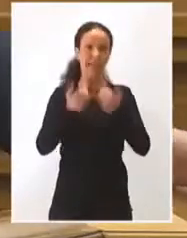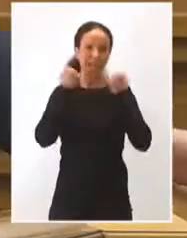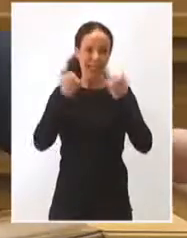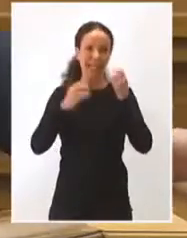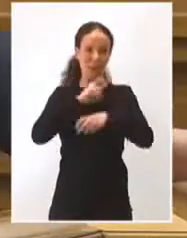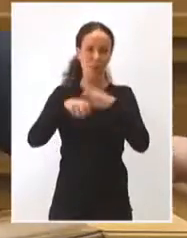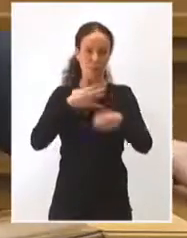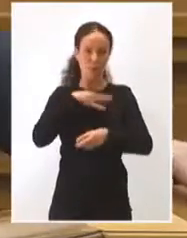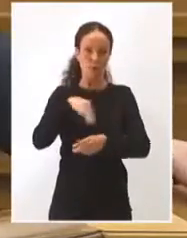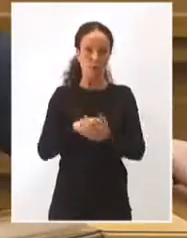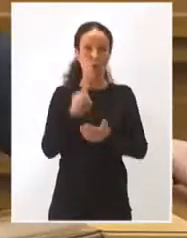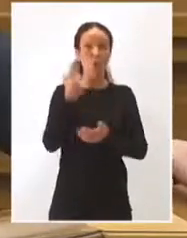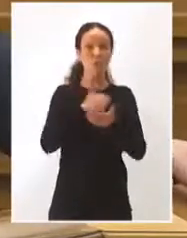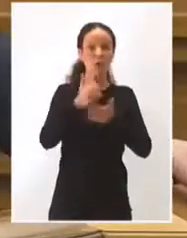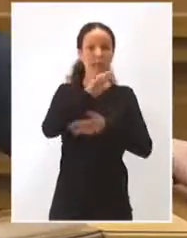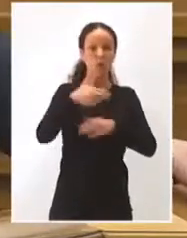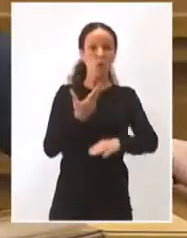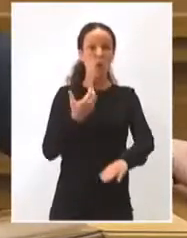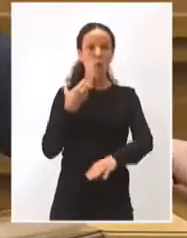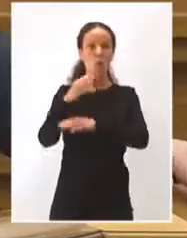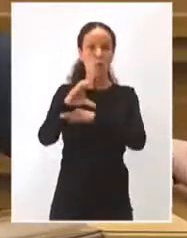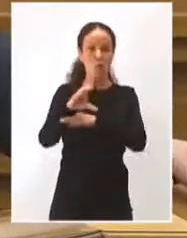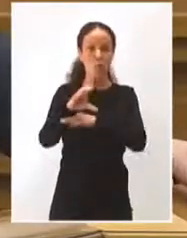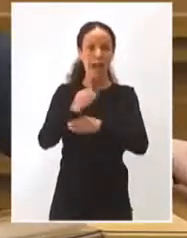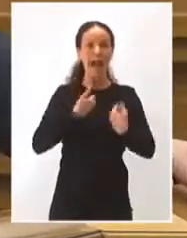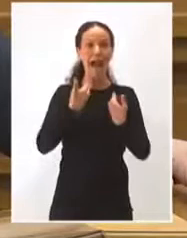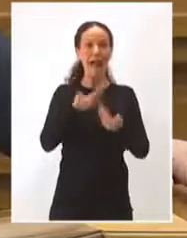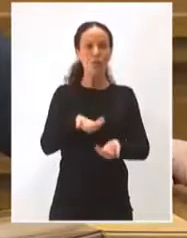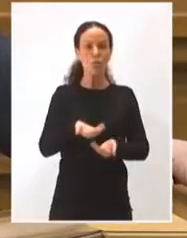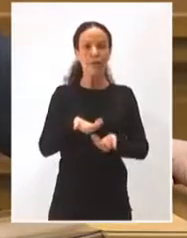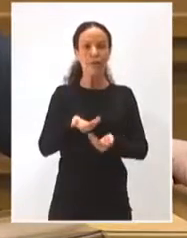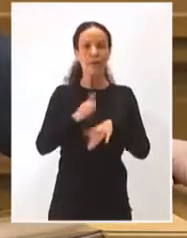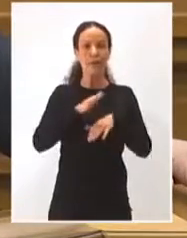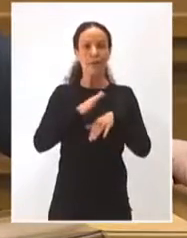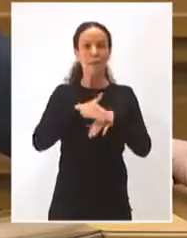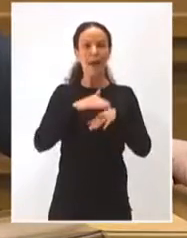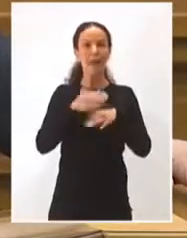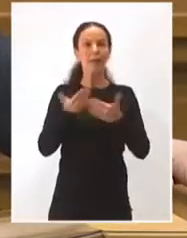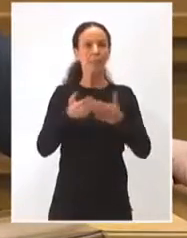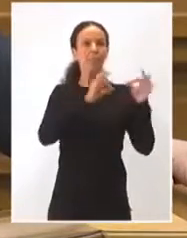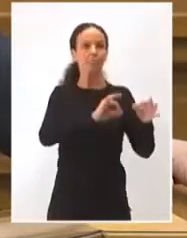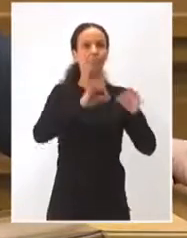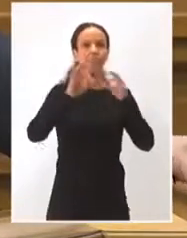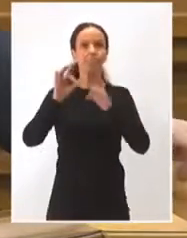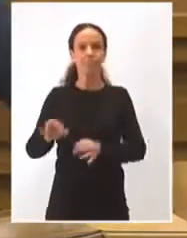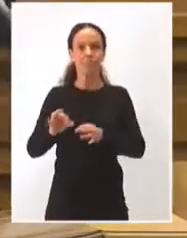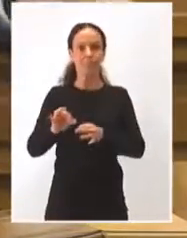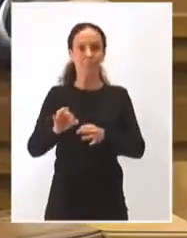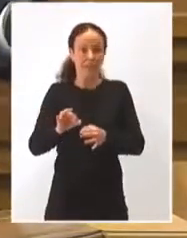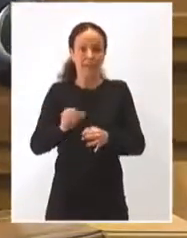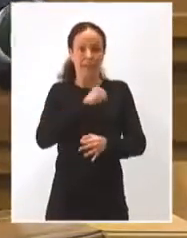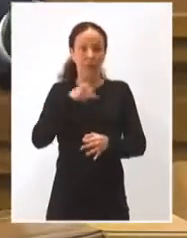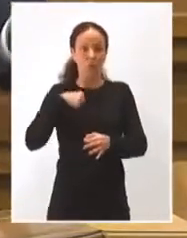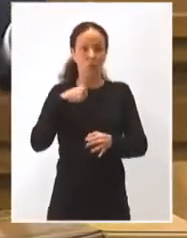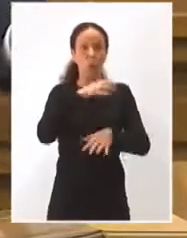Prácticamente un millón de euros vamos a dedicar también a las ayudas para las instalaciones particulares de autoconsumo. Eso este